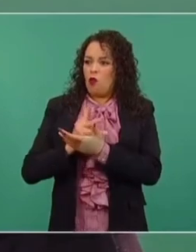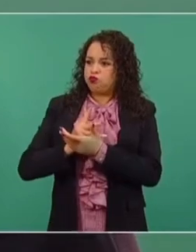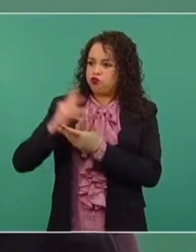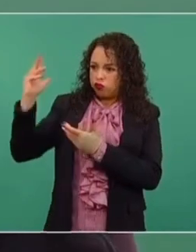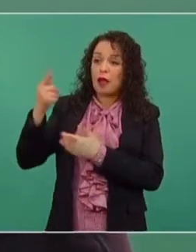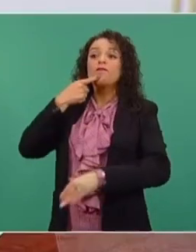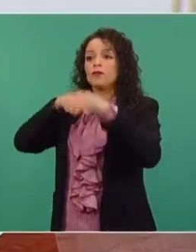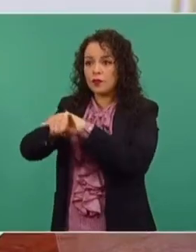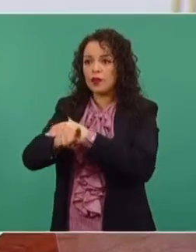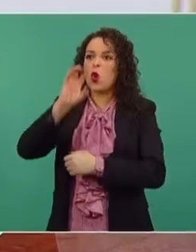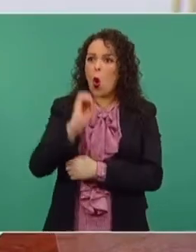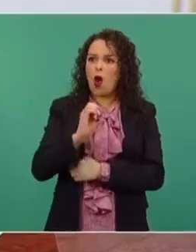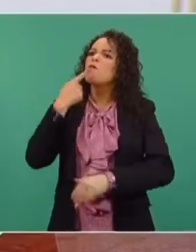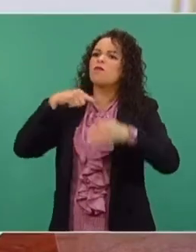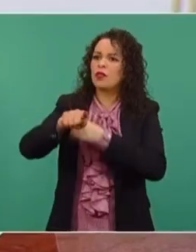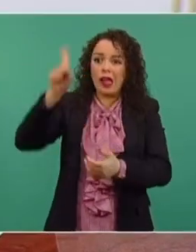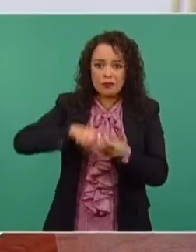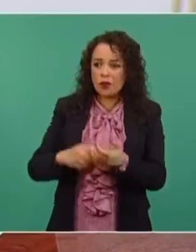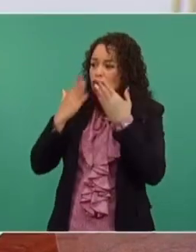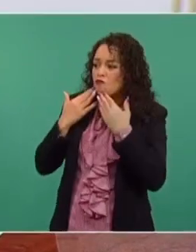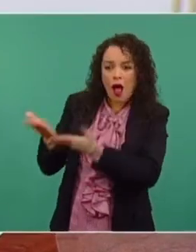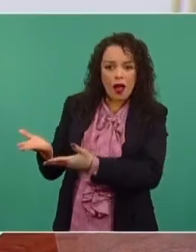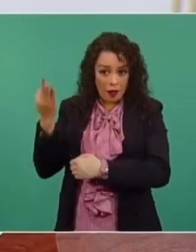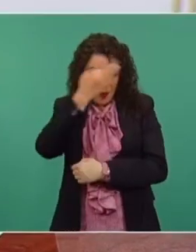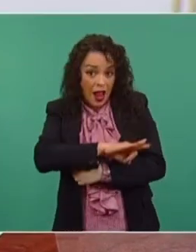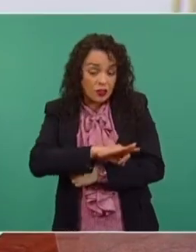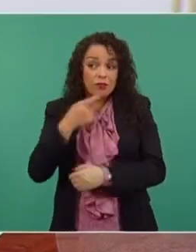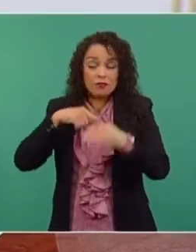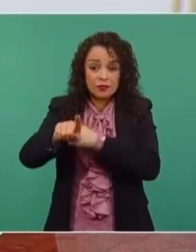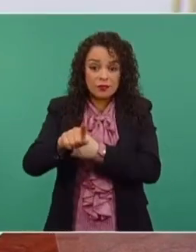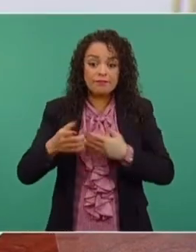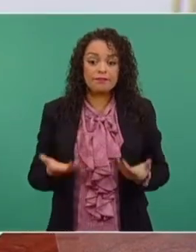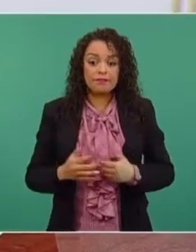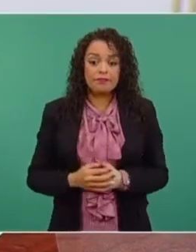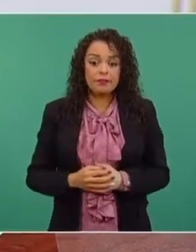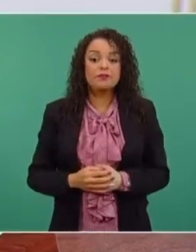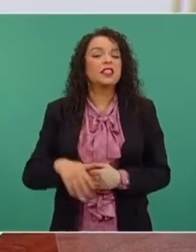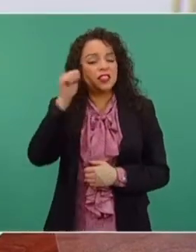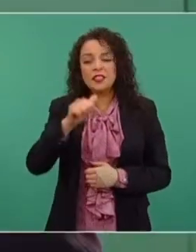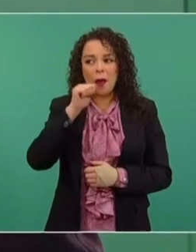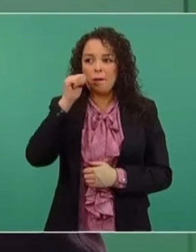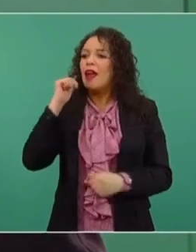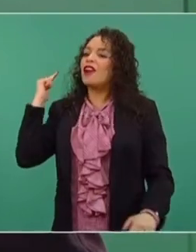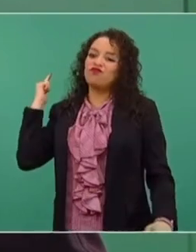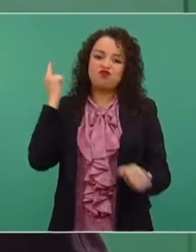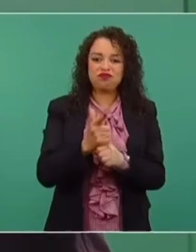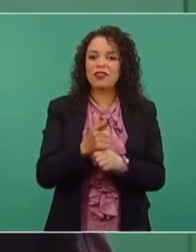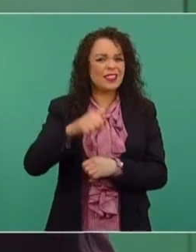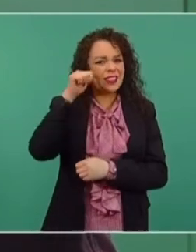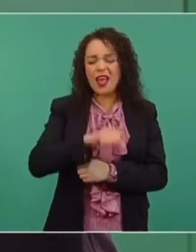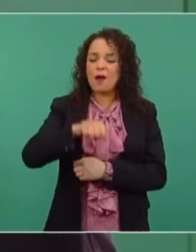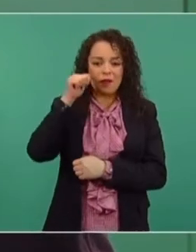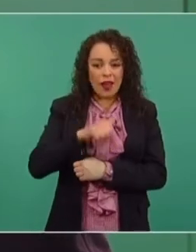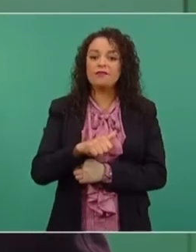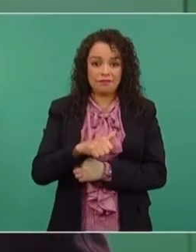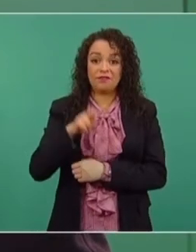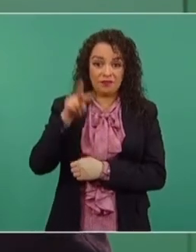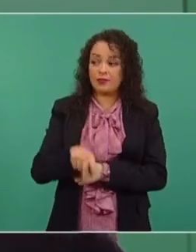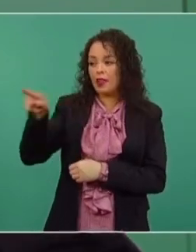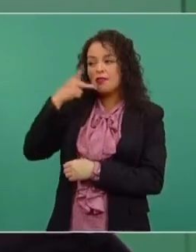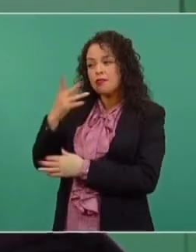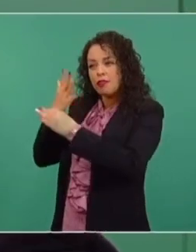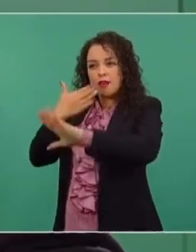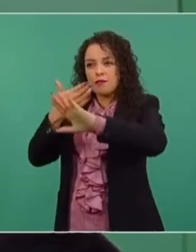sin fundamento, una calumnia, no solo se termina por descubrirse el infundio,